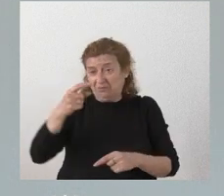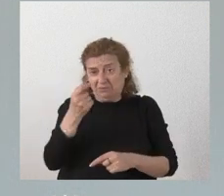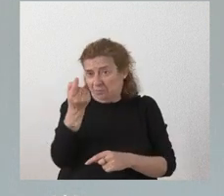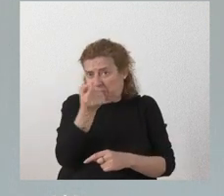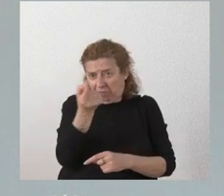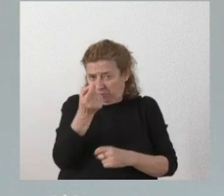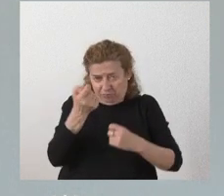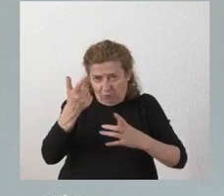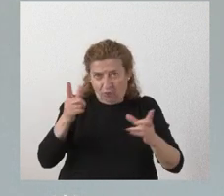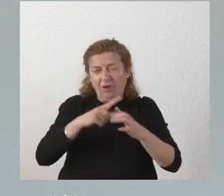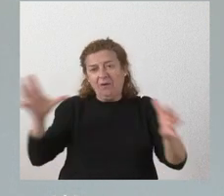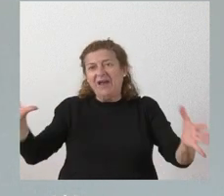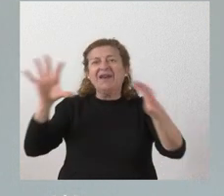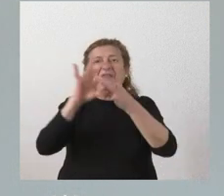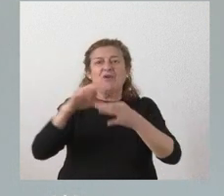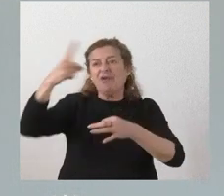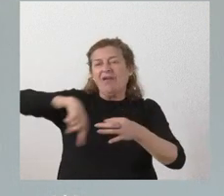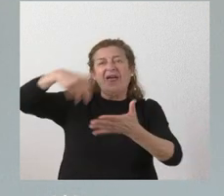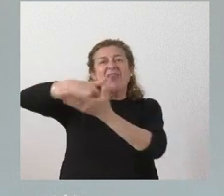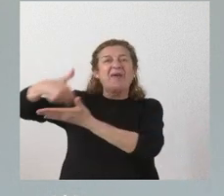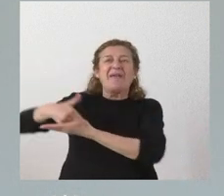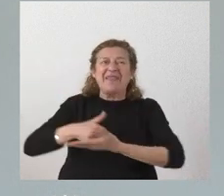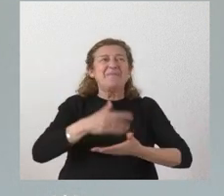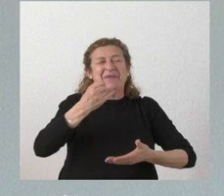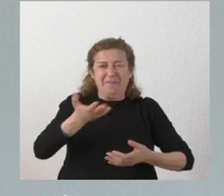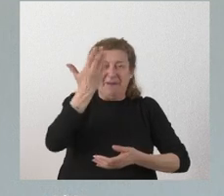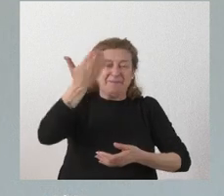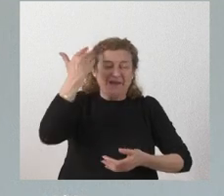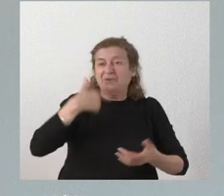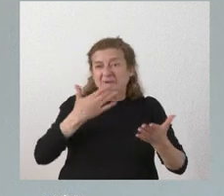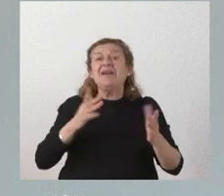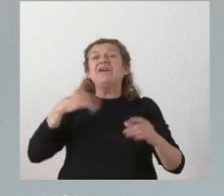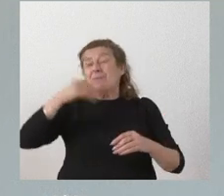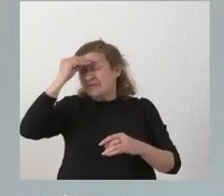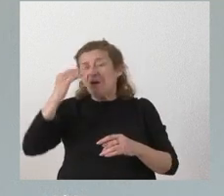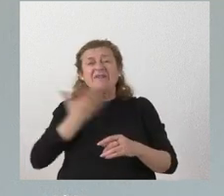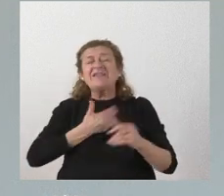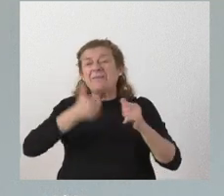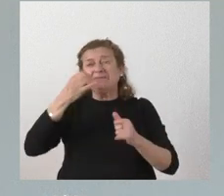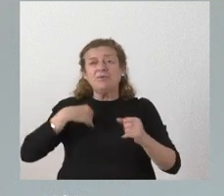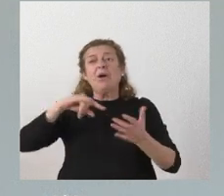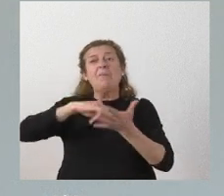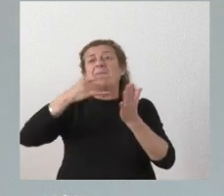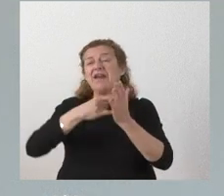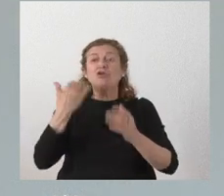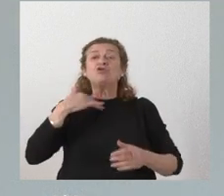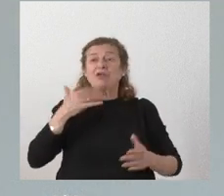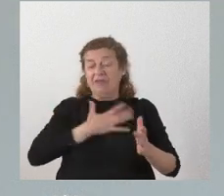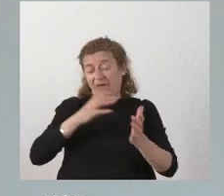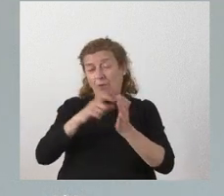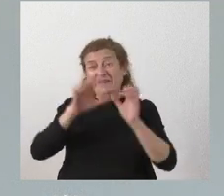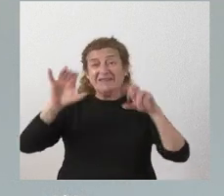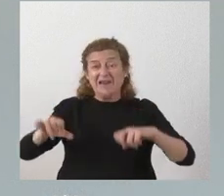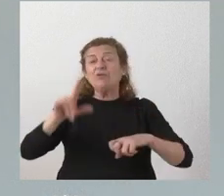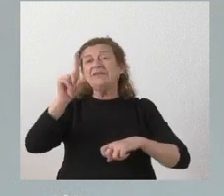insuficiente en relación con las demandas del territorio yo creo que lo que más está influyendo es tanto el plan Soria de la Junta de Castilla y León como la puesta